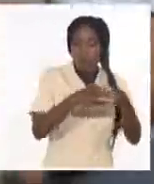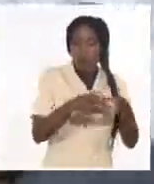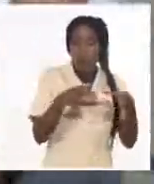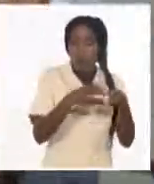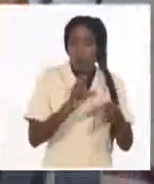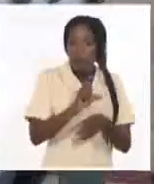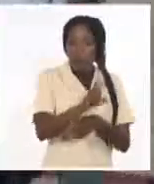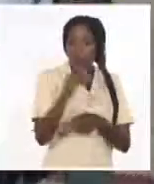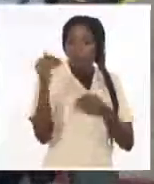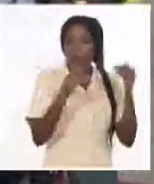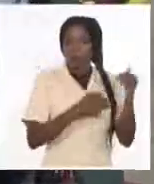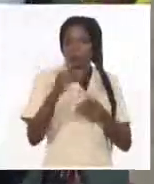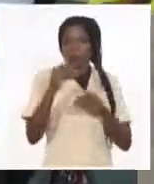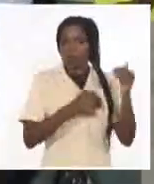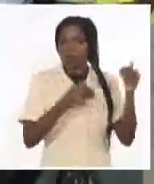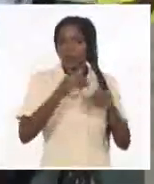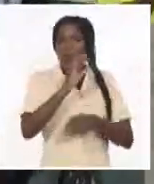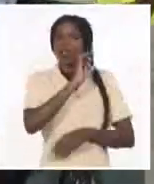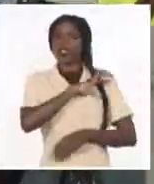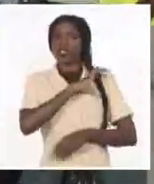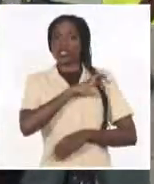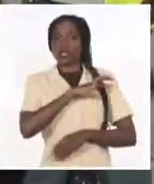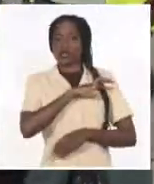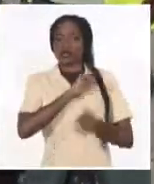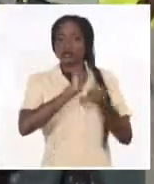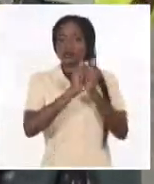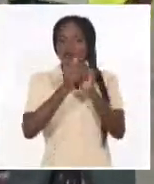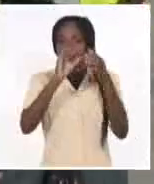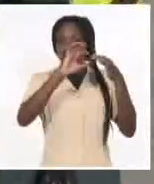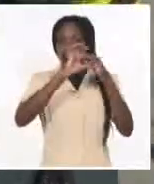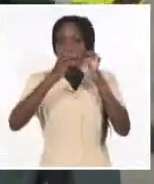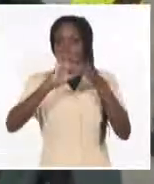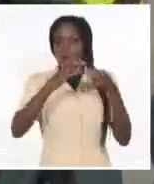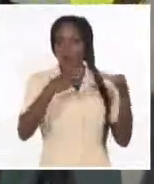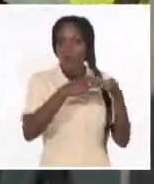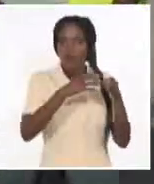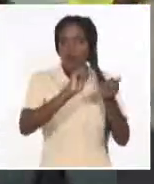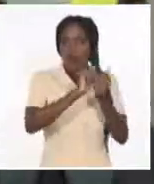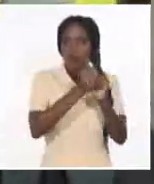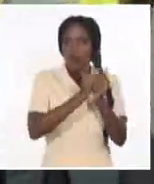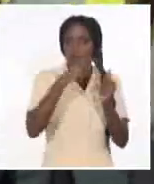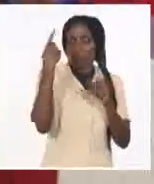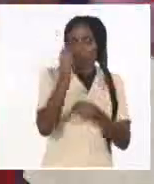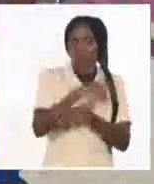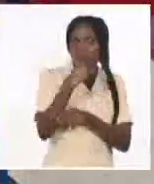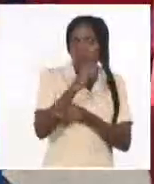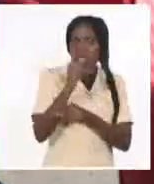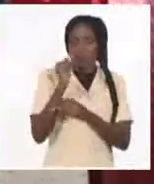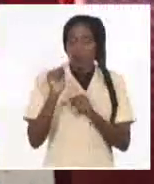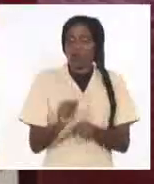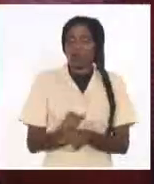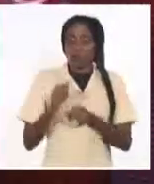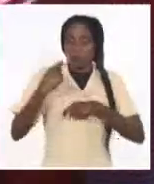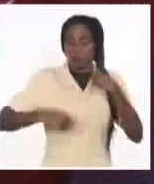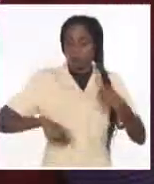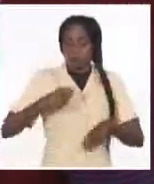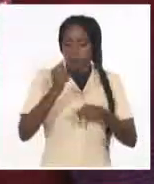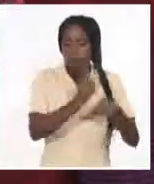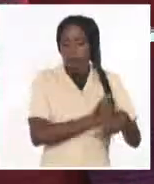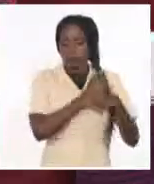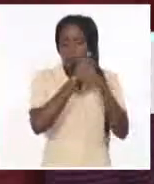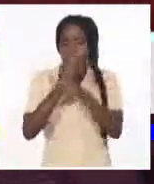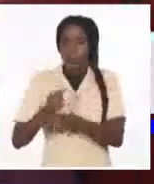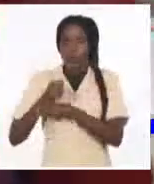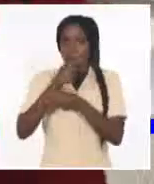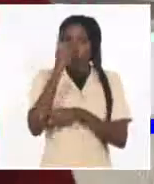participante en la cita multideportiva. El grupo estaba compuesto por deportistas y entrenadores de lucha, atletismo, canotaje, karate,